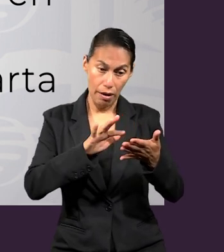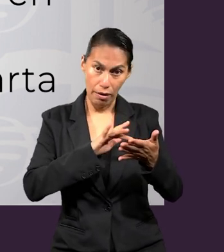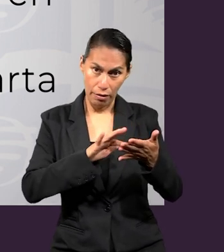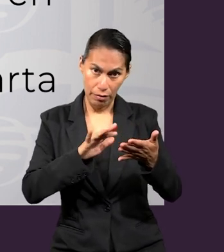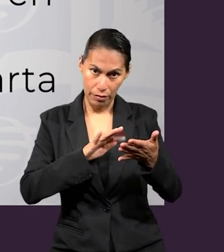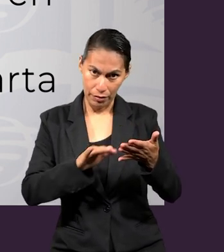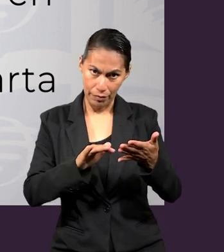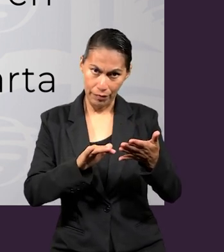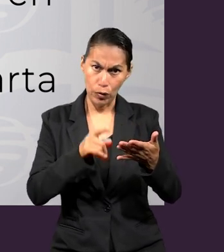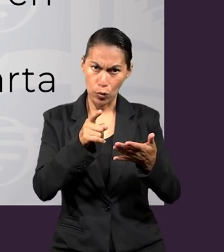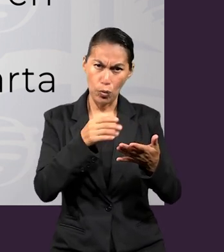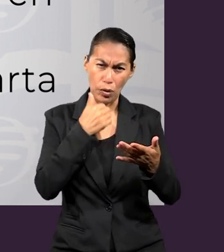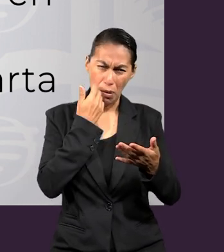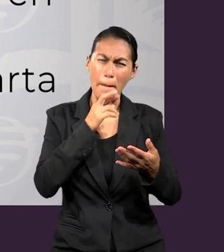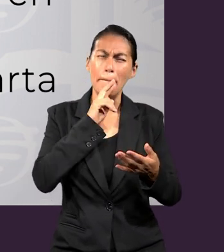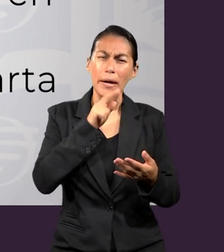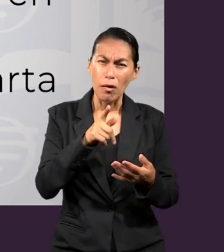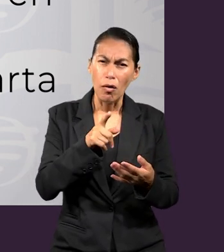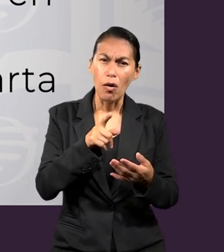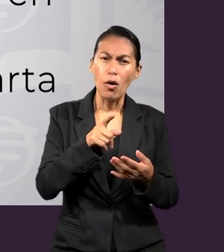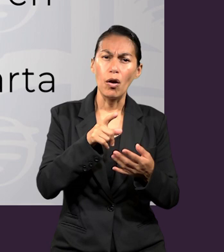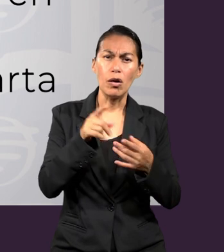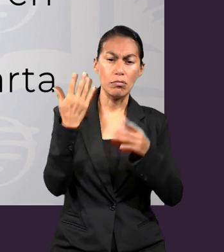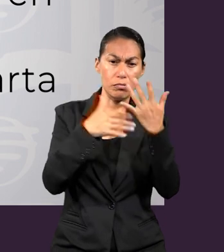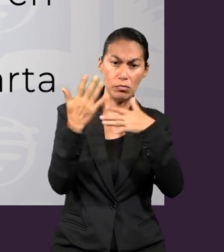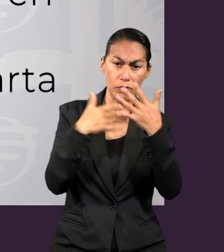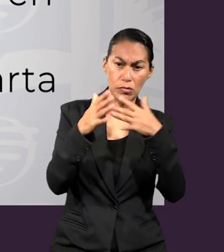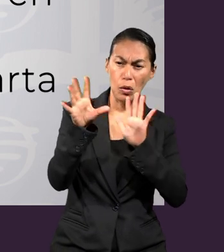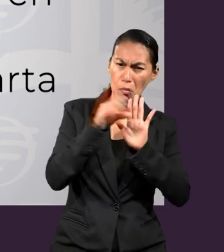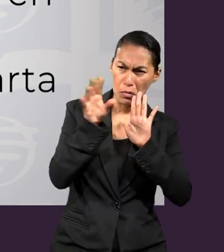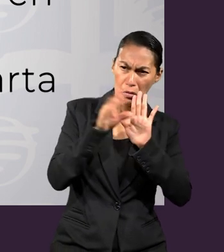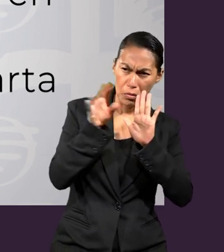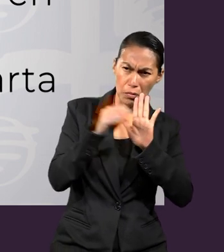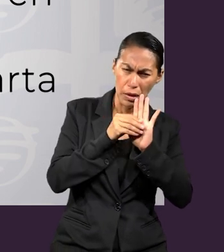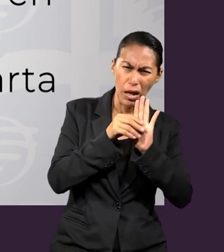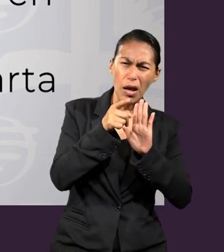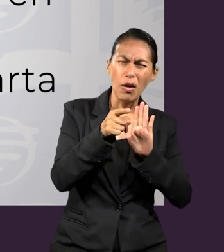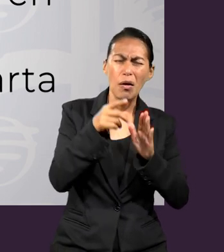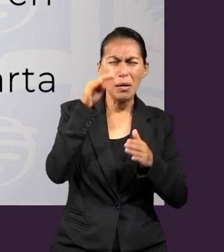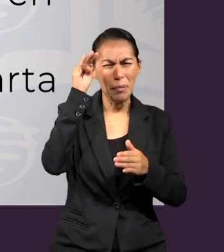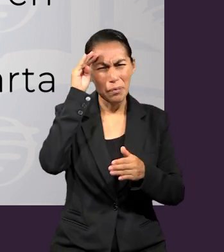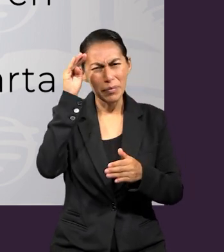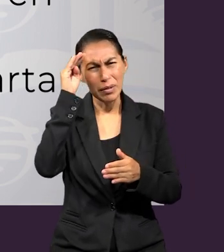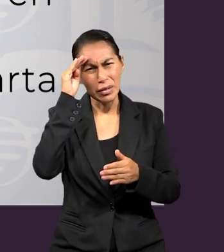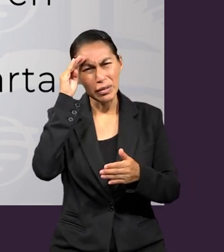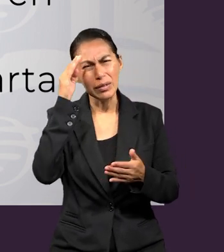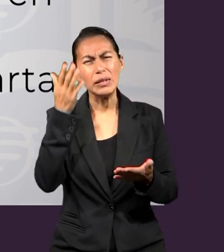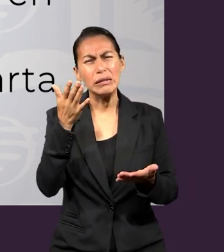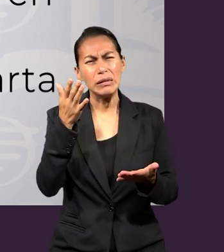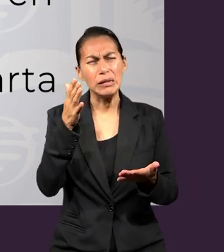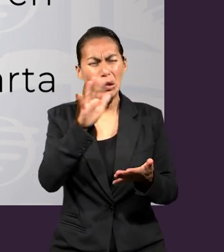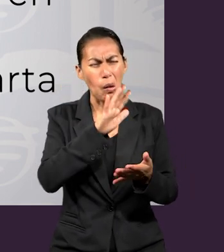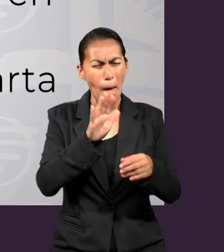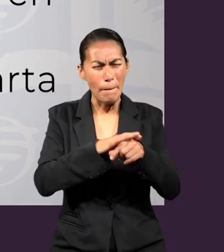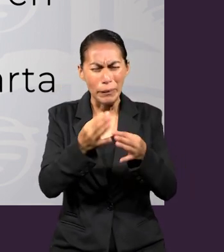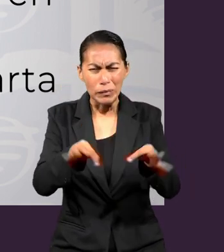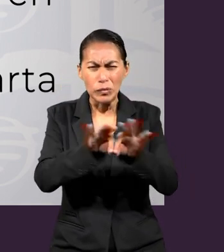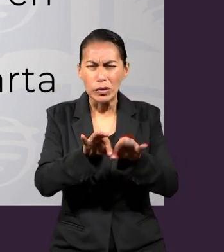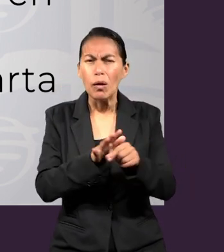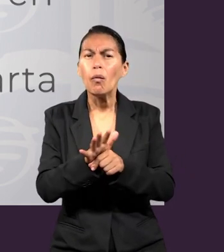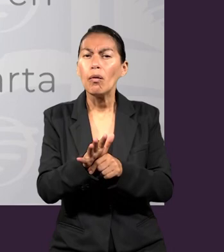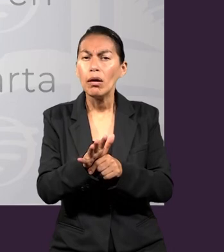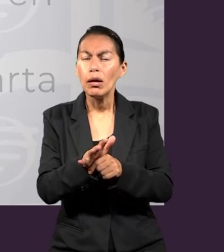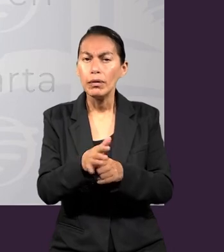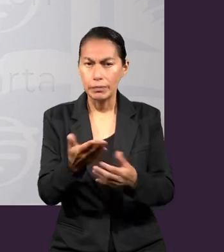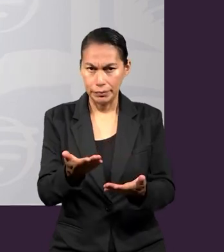lee toda la epístola, preferiblemente en voz alta. ¿Qué temas resuenan a través de la carta como